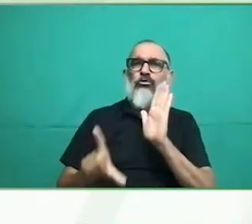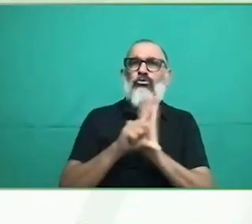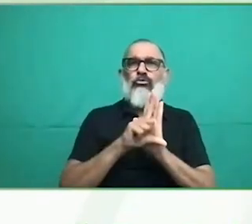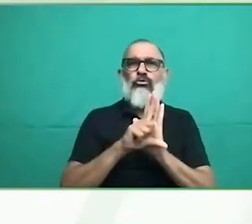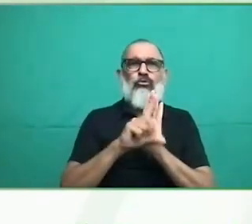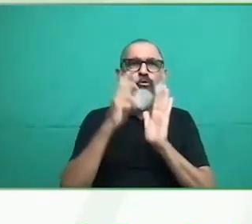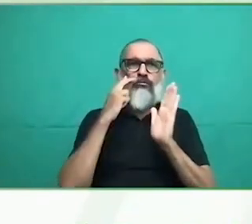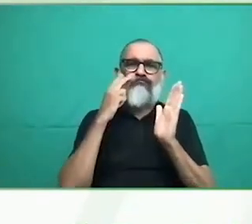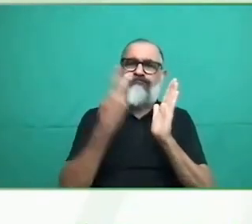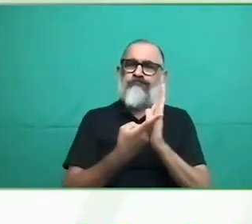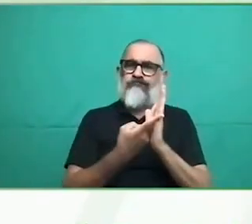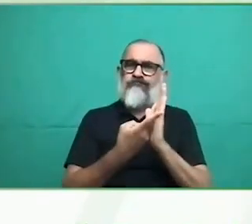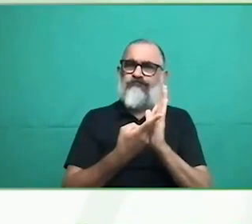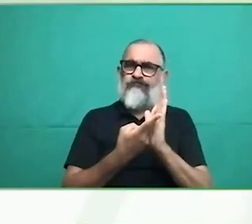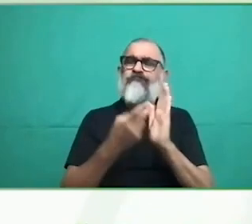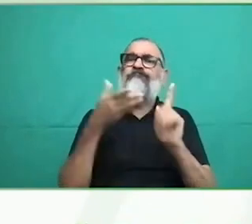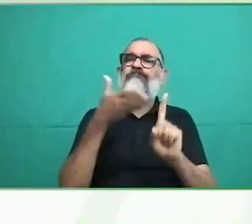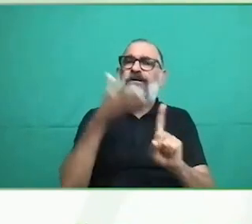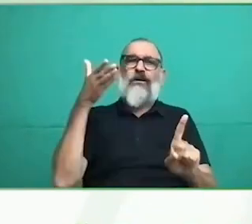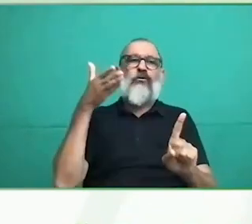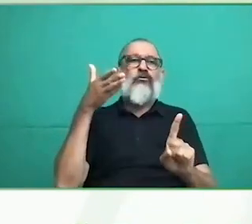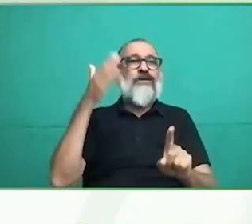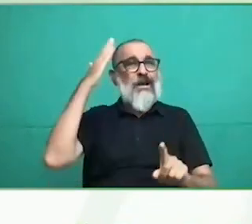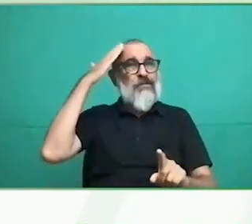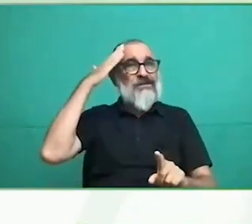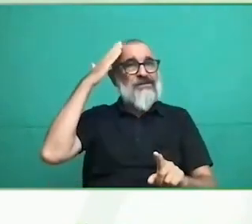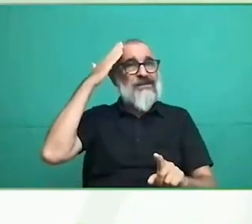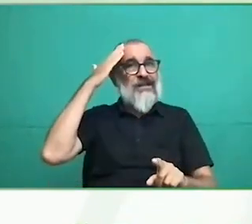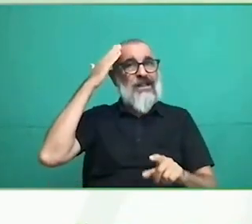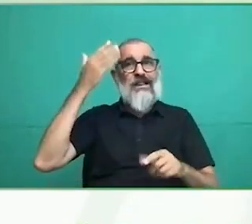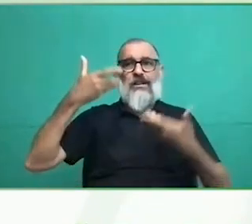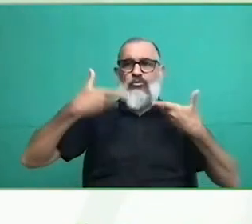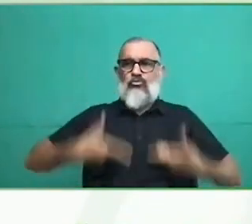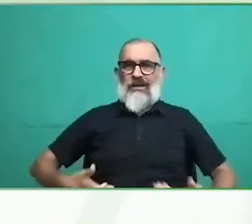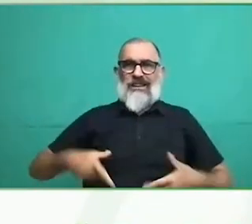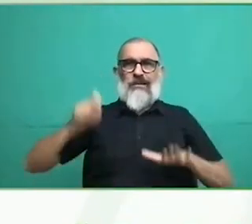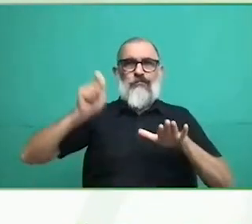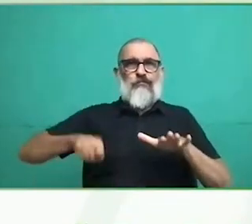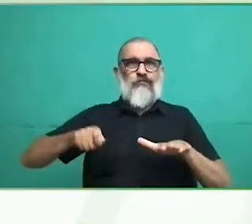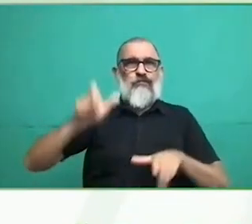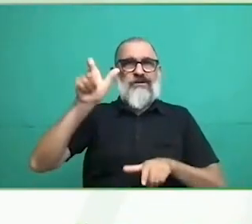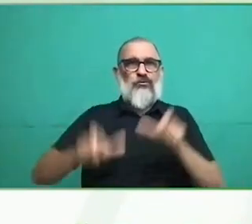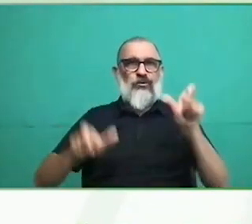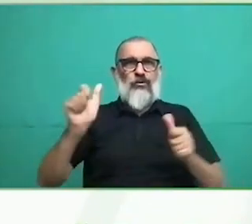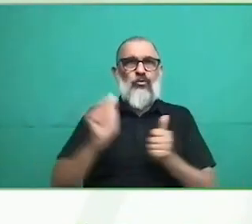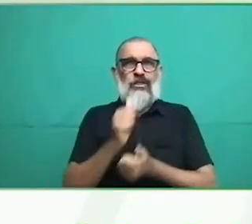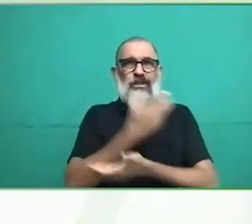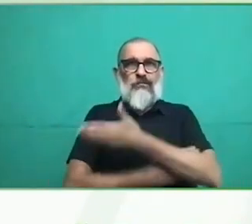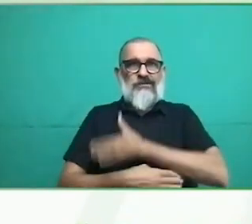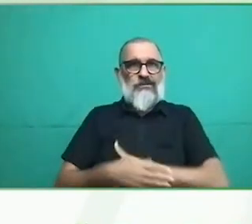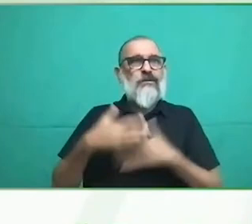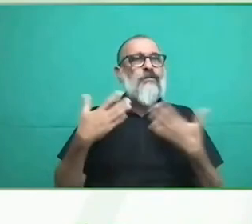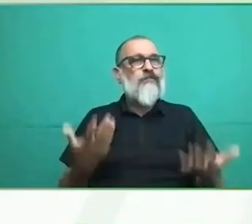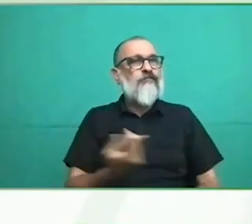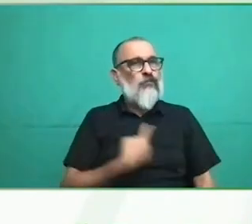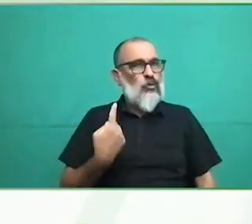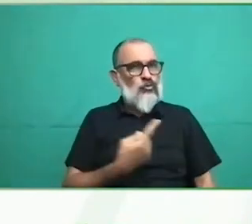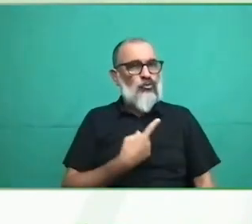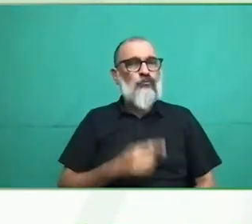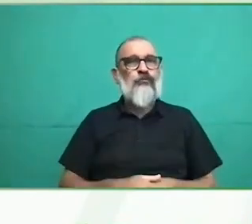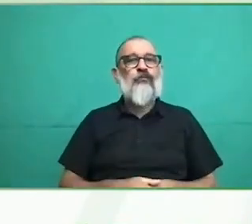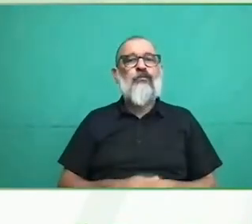ante este deseo, no de, y también el derecho de que estas personas puedan